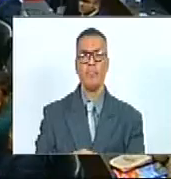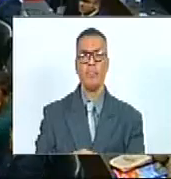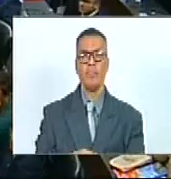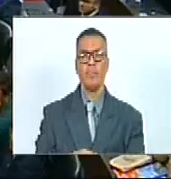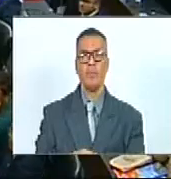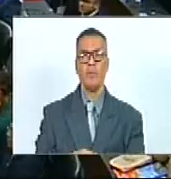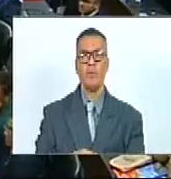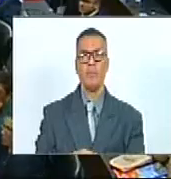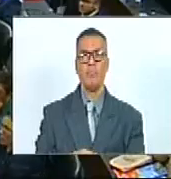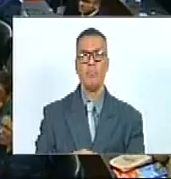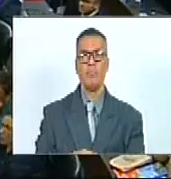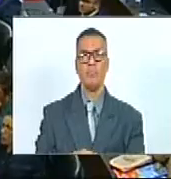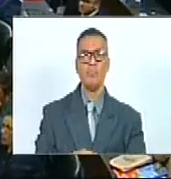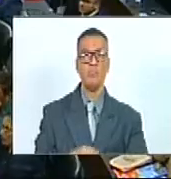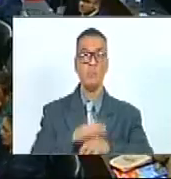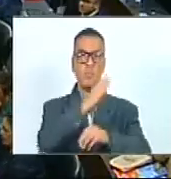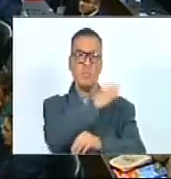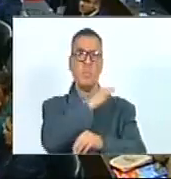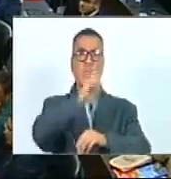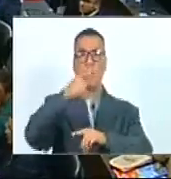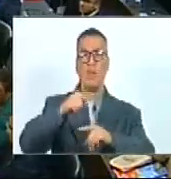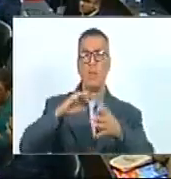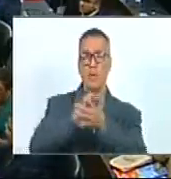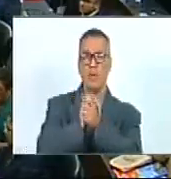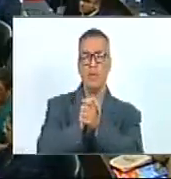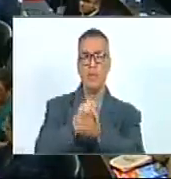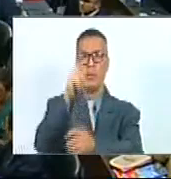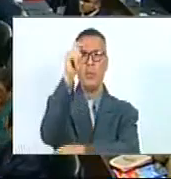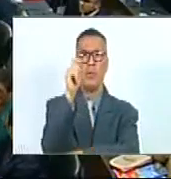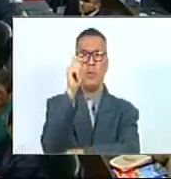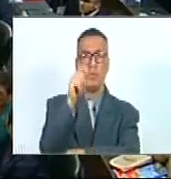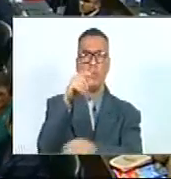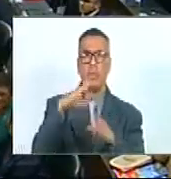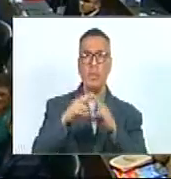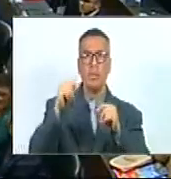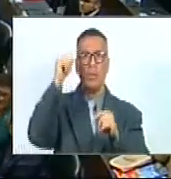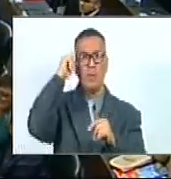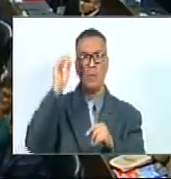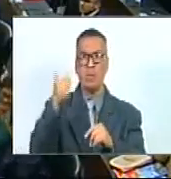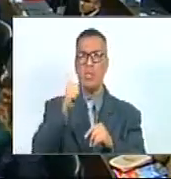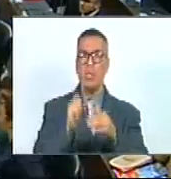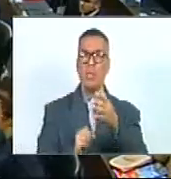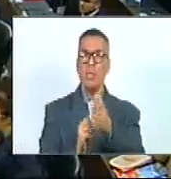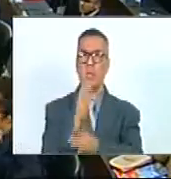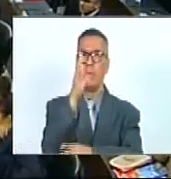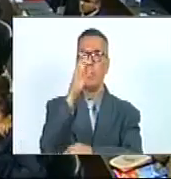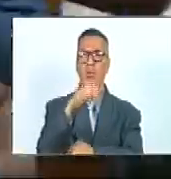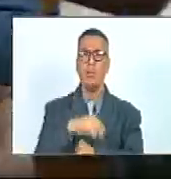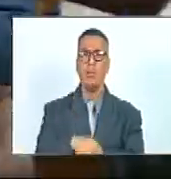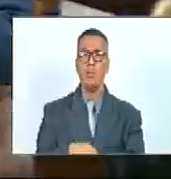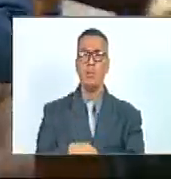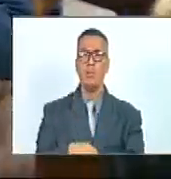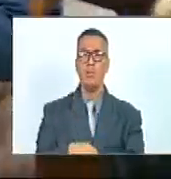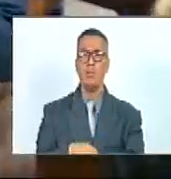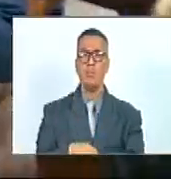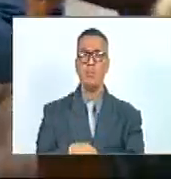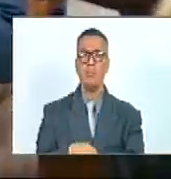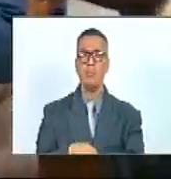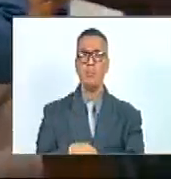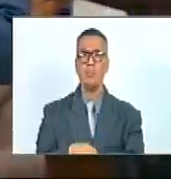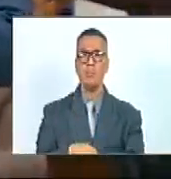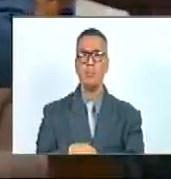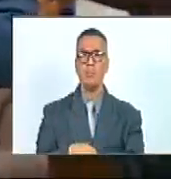junto a directiva colegas parlamentarios el día 10 de mayo en